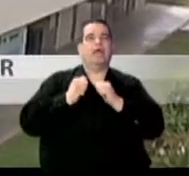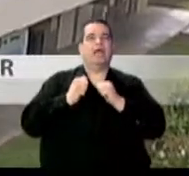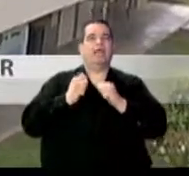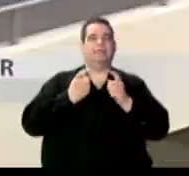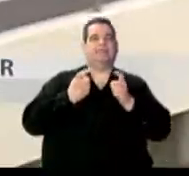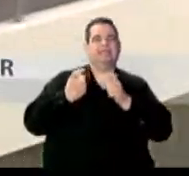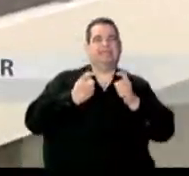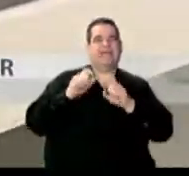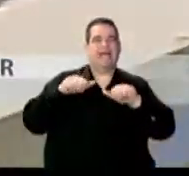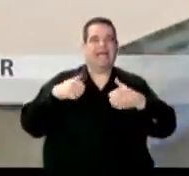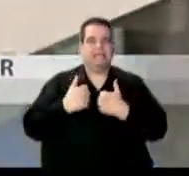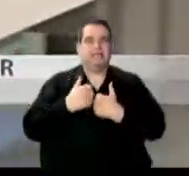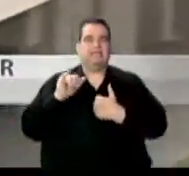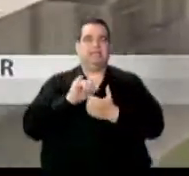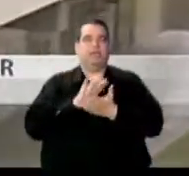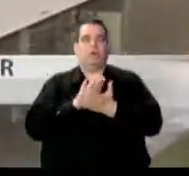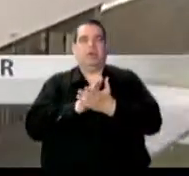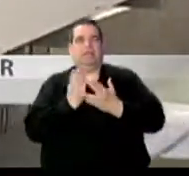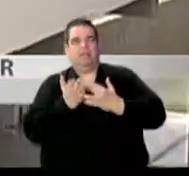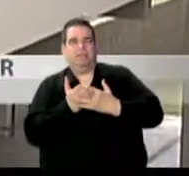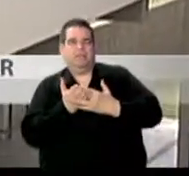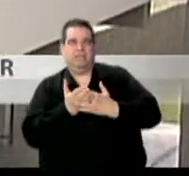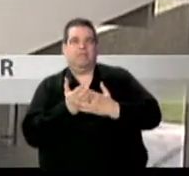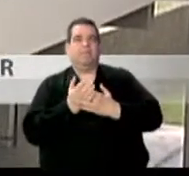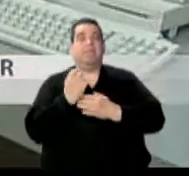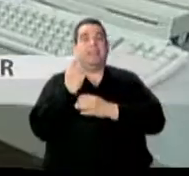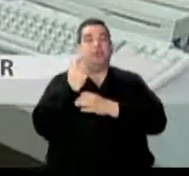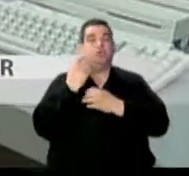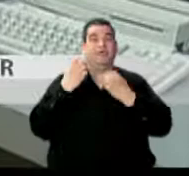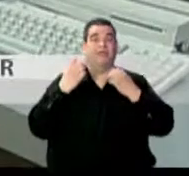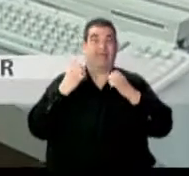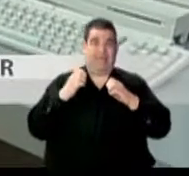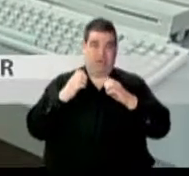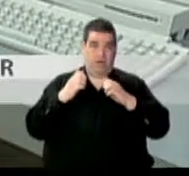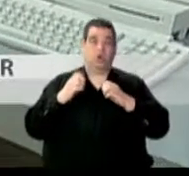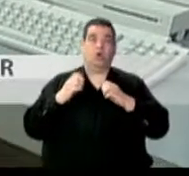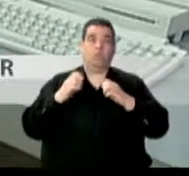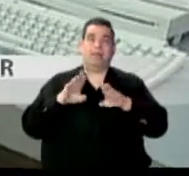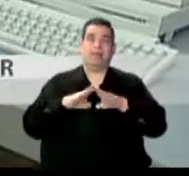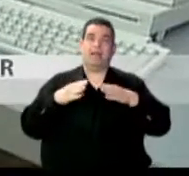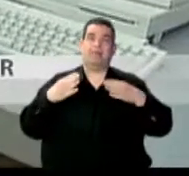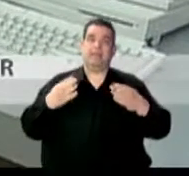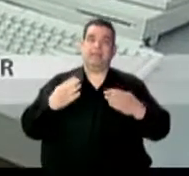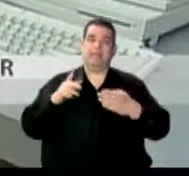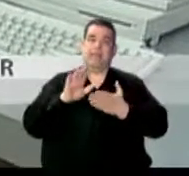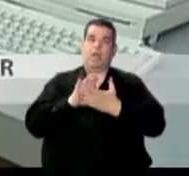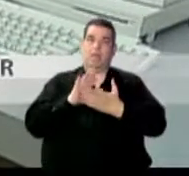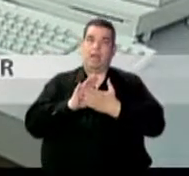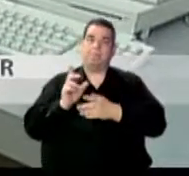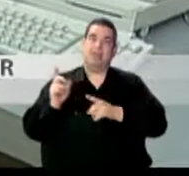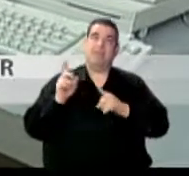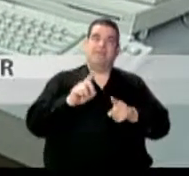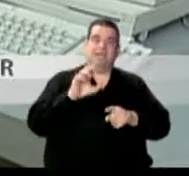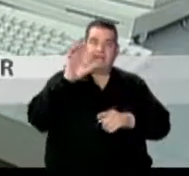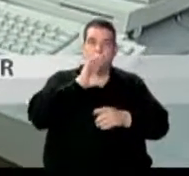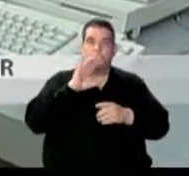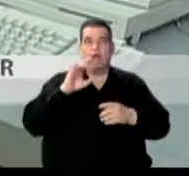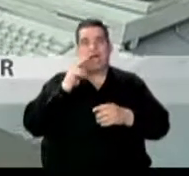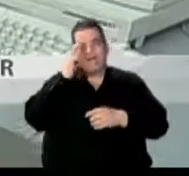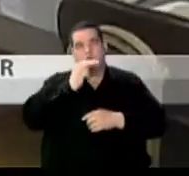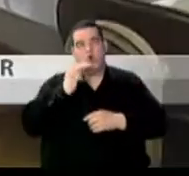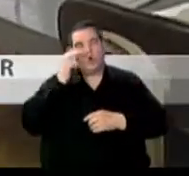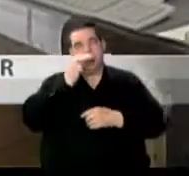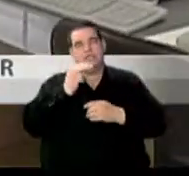agencia el próximo lunes 12 de enero los planteles escolares estarán abiertos para que los padres recojan el informe de progreso académico